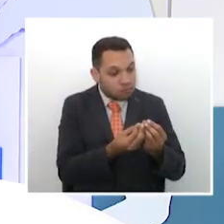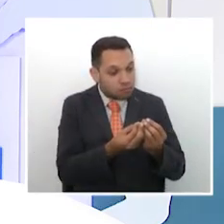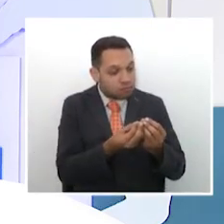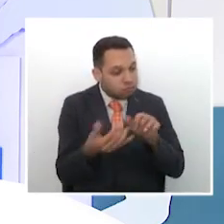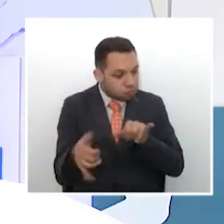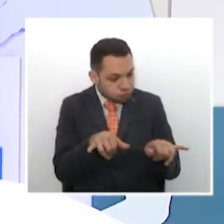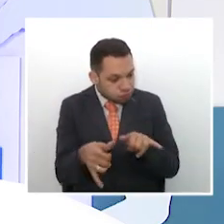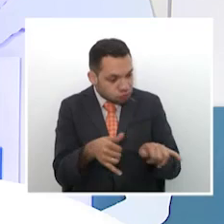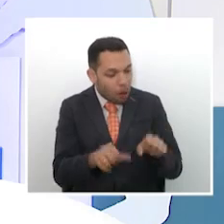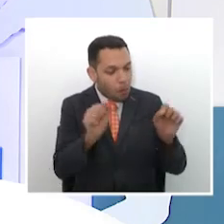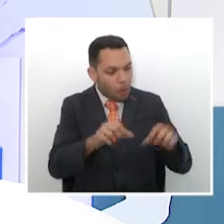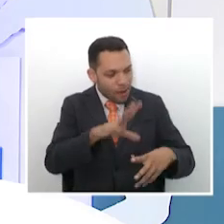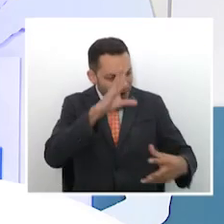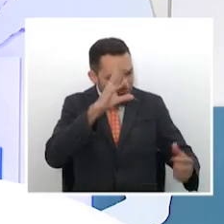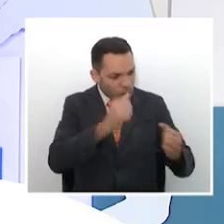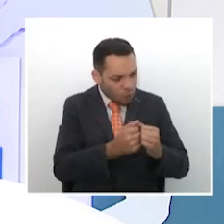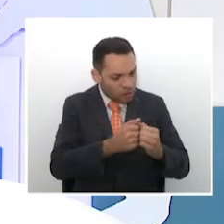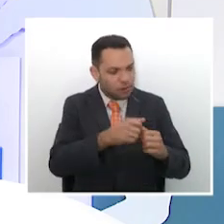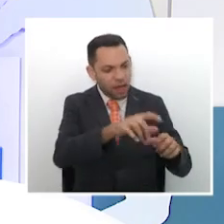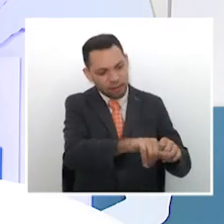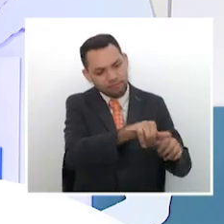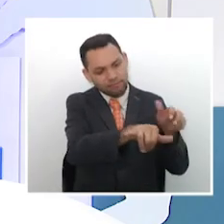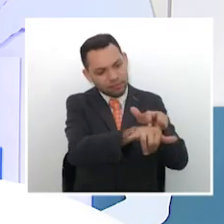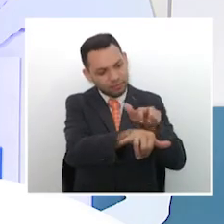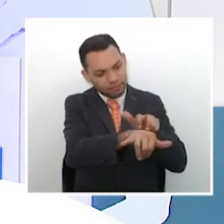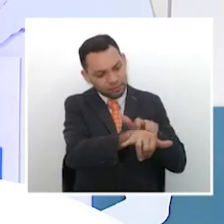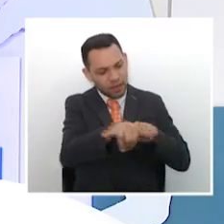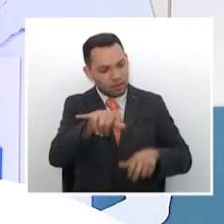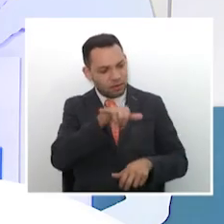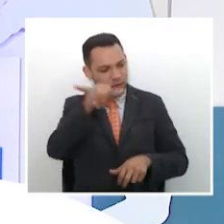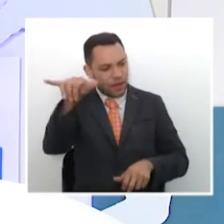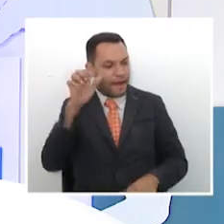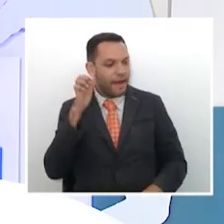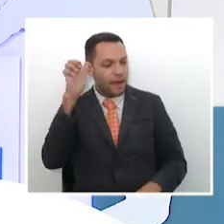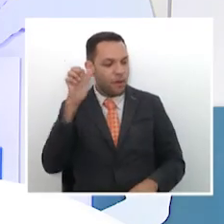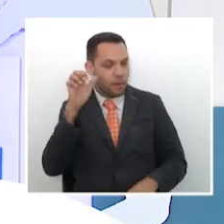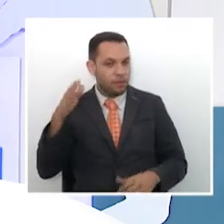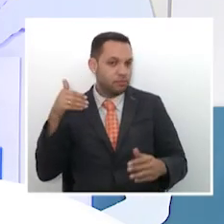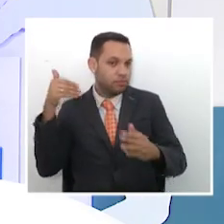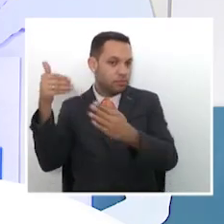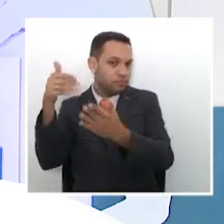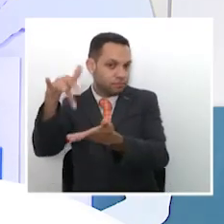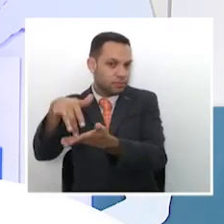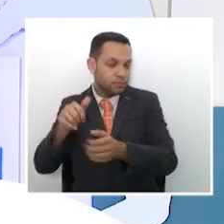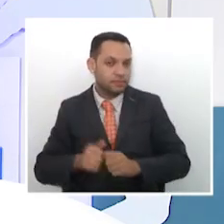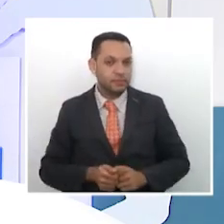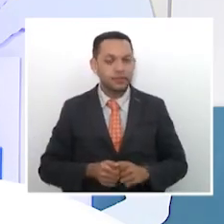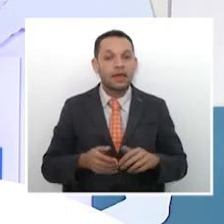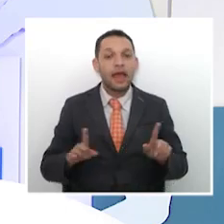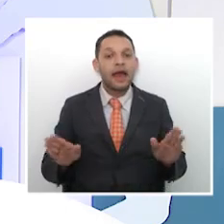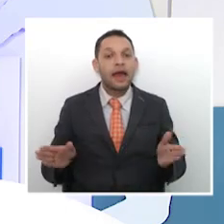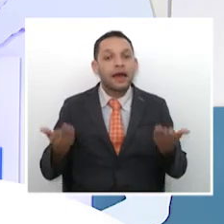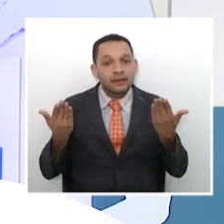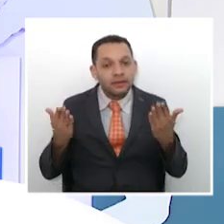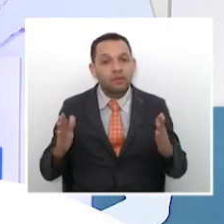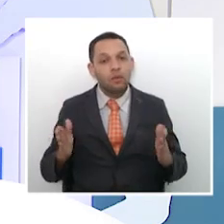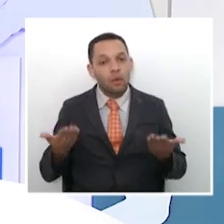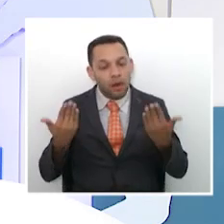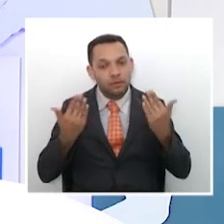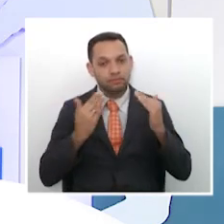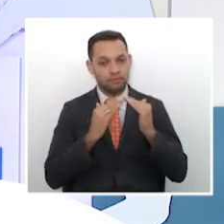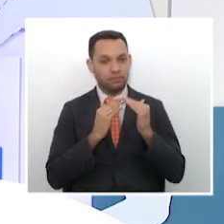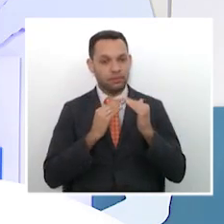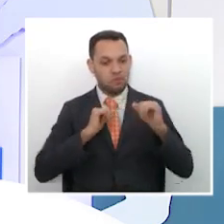puedan empezar a competir y prepararse para estas tres grandes a final de año. Para animar a los jóvenes a que se mantengan en